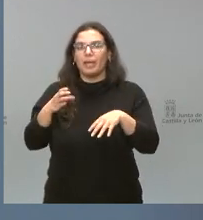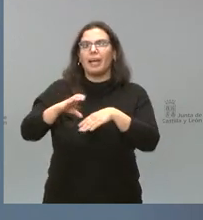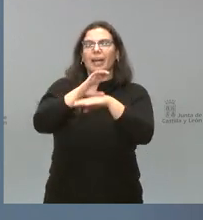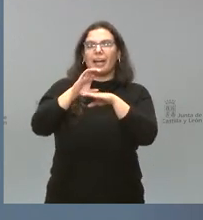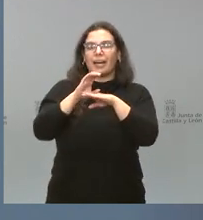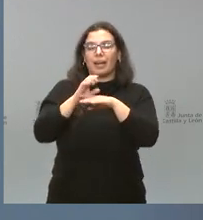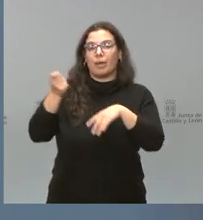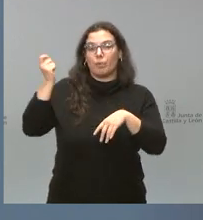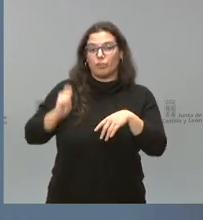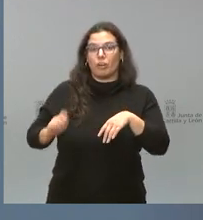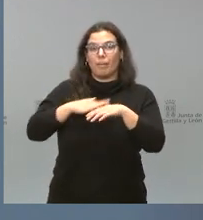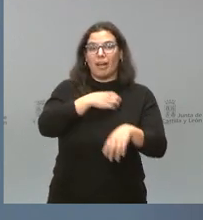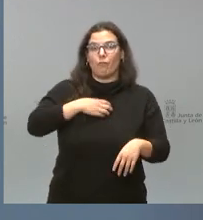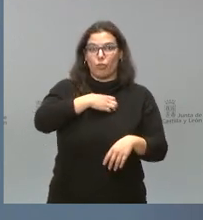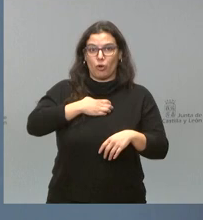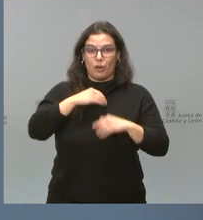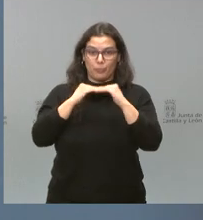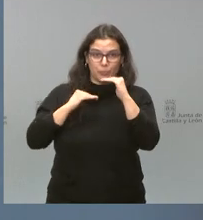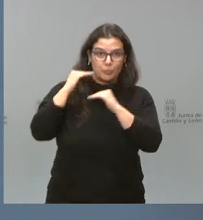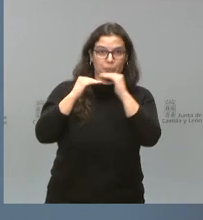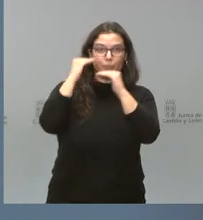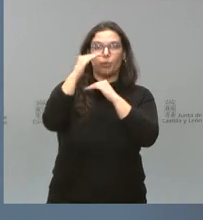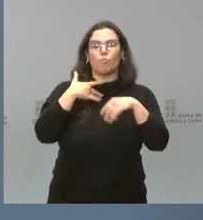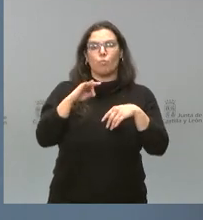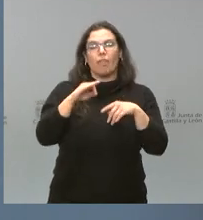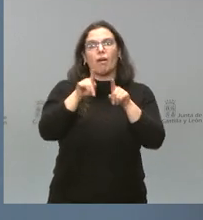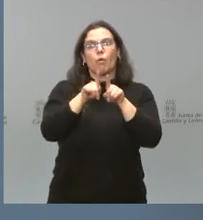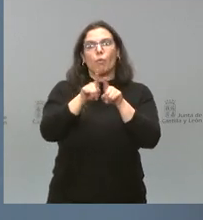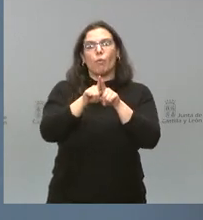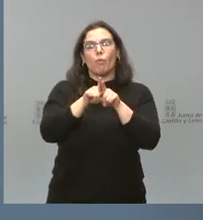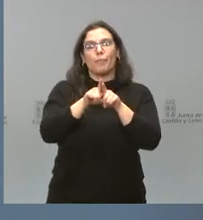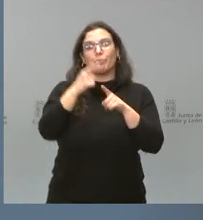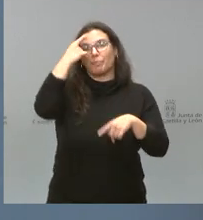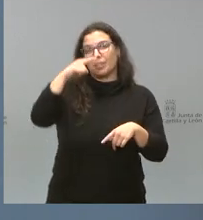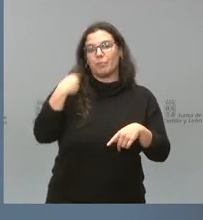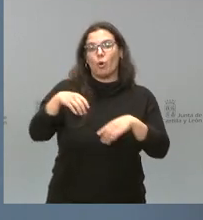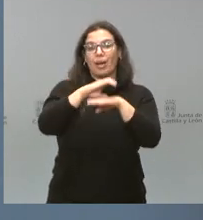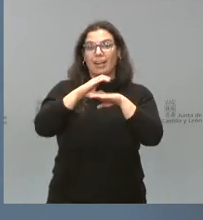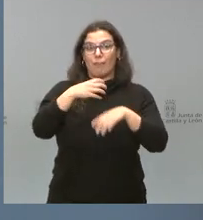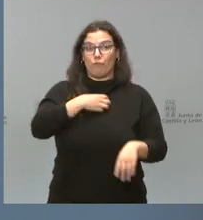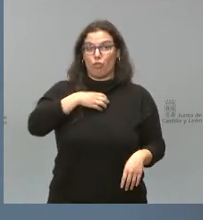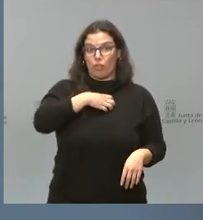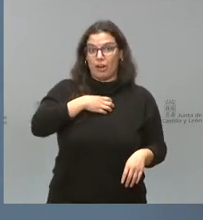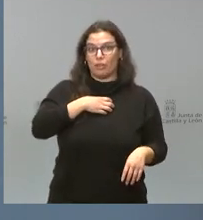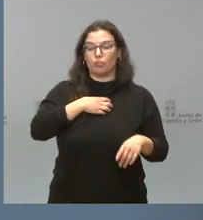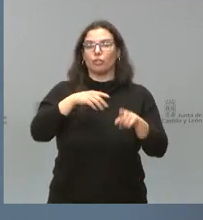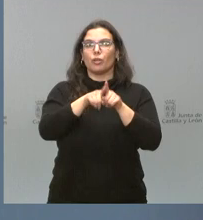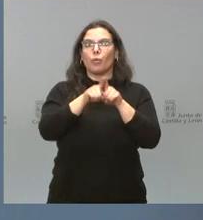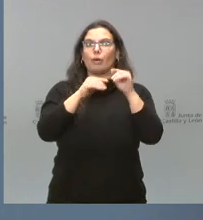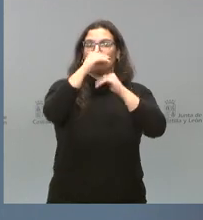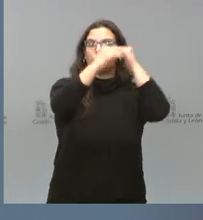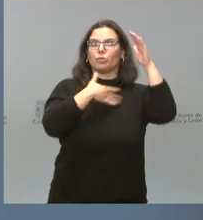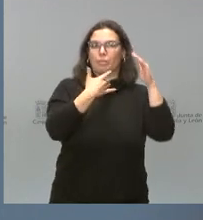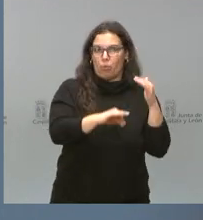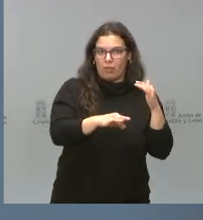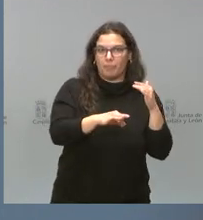horizontal de los empleados públicos de la Administración autonómica. Saben ustedes que hay una carrera de los empleados públicos que la carrera vertical, lo que permite el ascenso